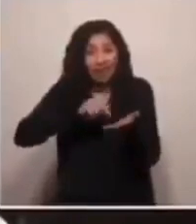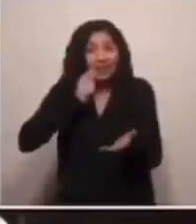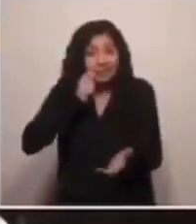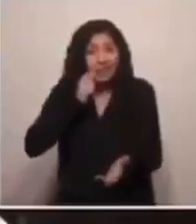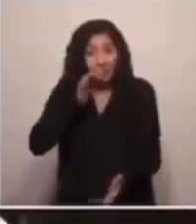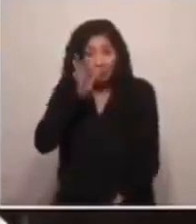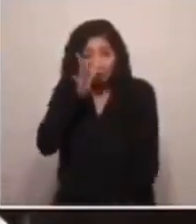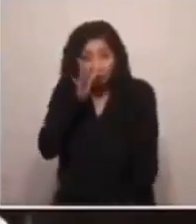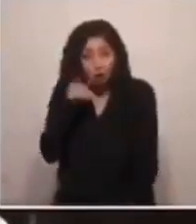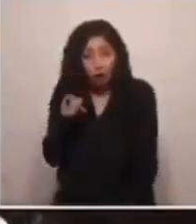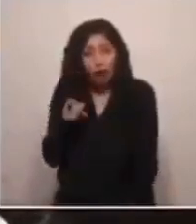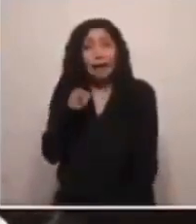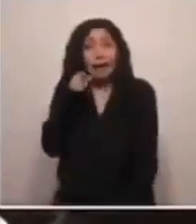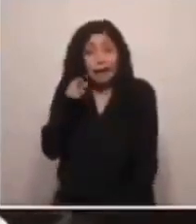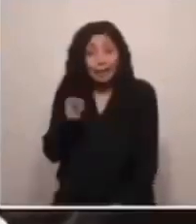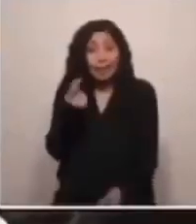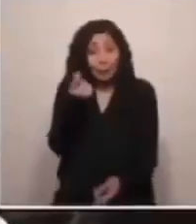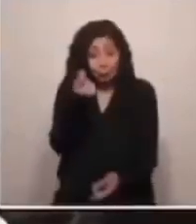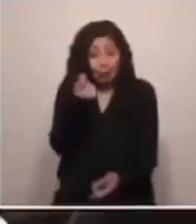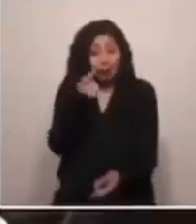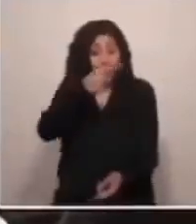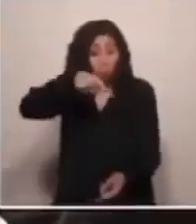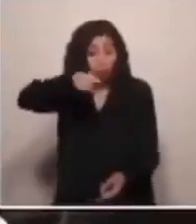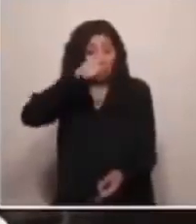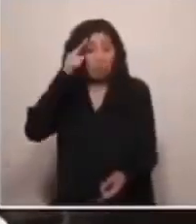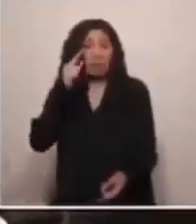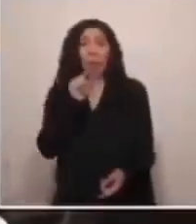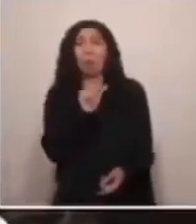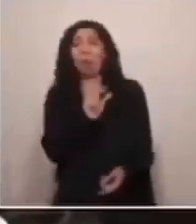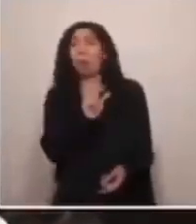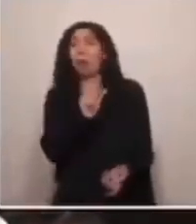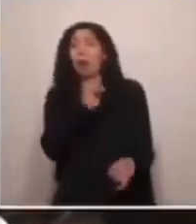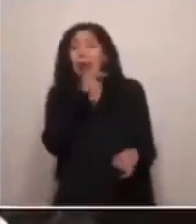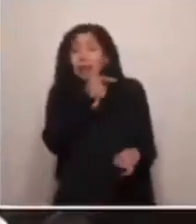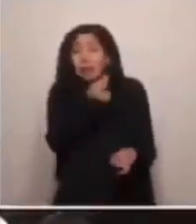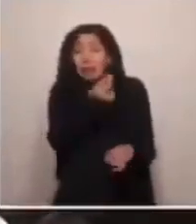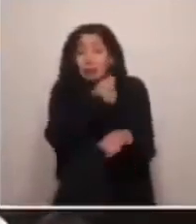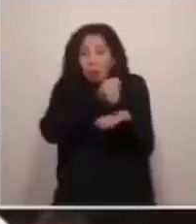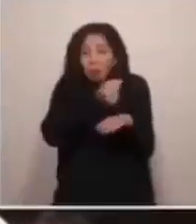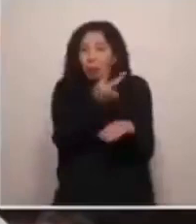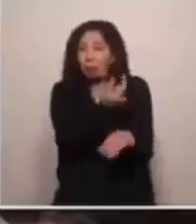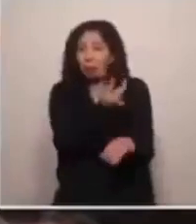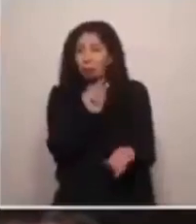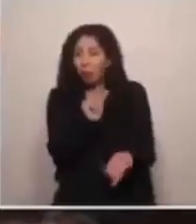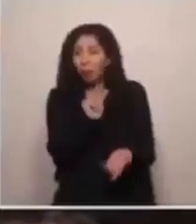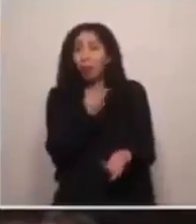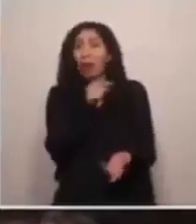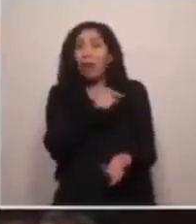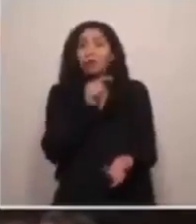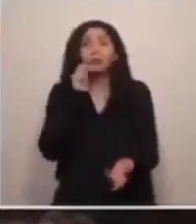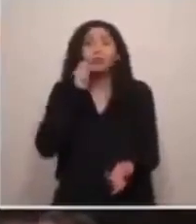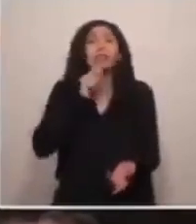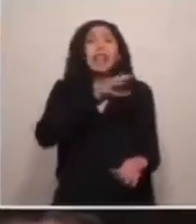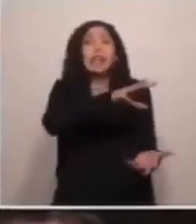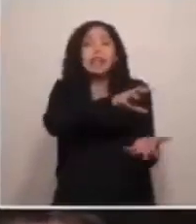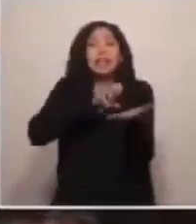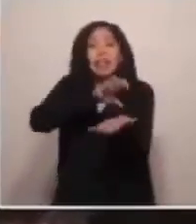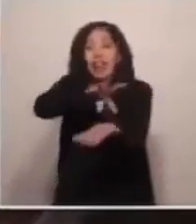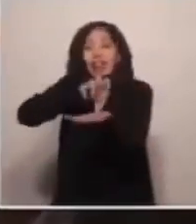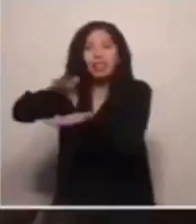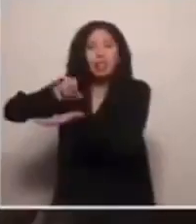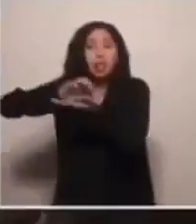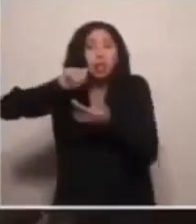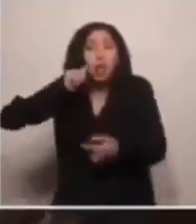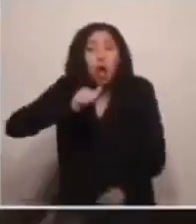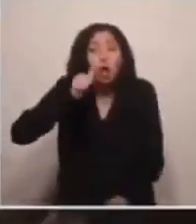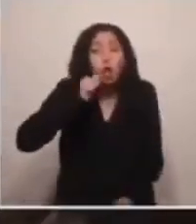esfuerzo? Que esa miserable suma, como la han definido ustedes, esa miserable suma se la quitan todos los días a los trabajadores de